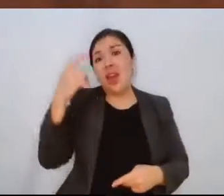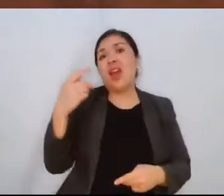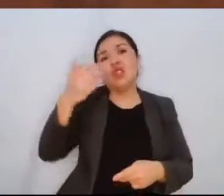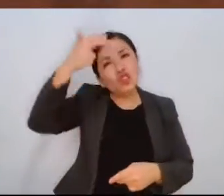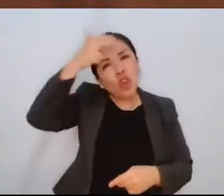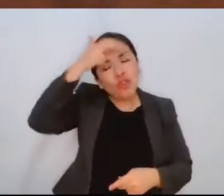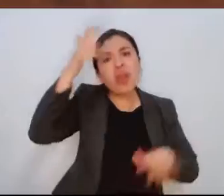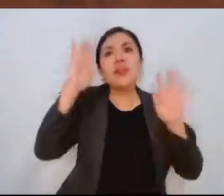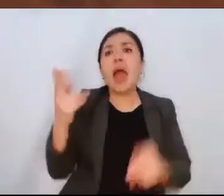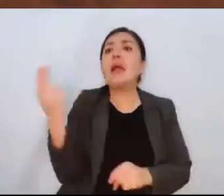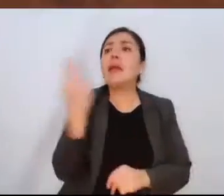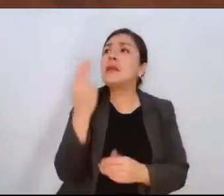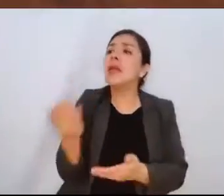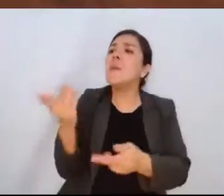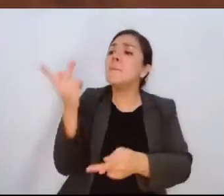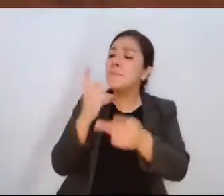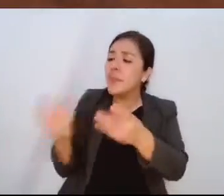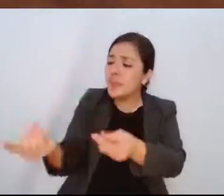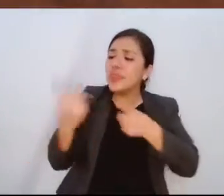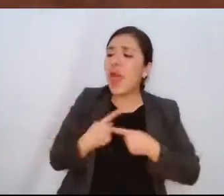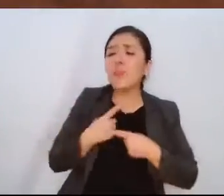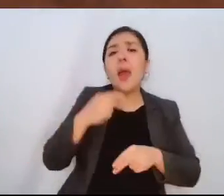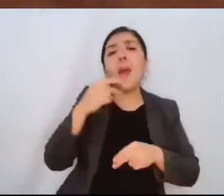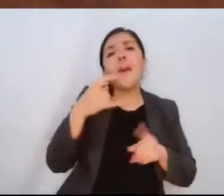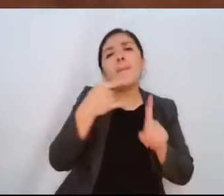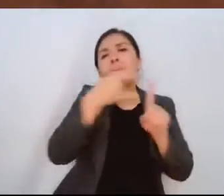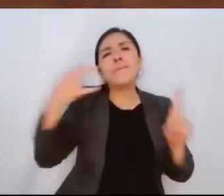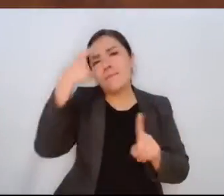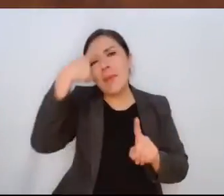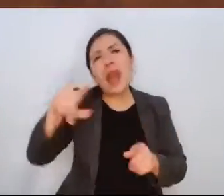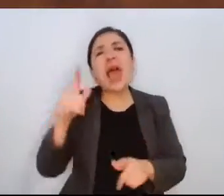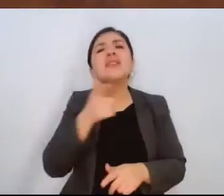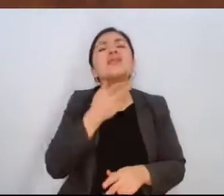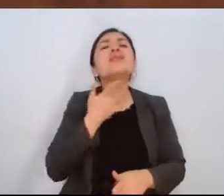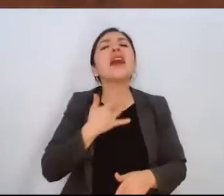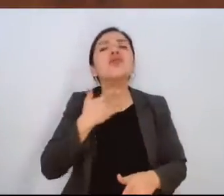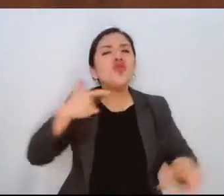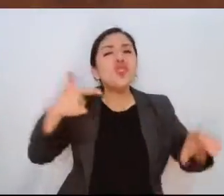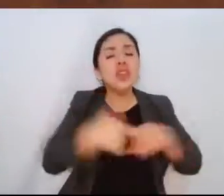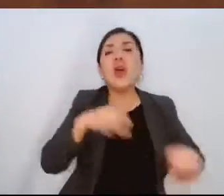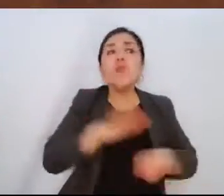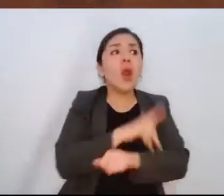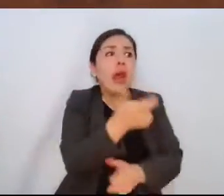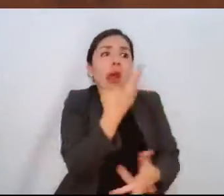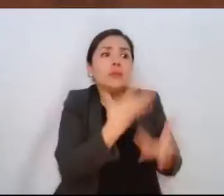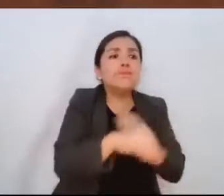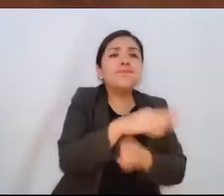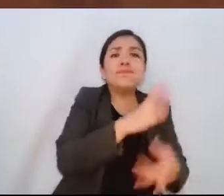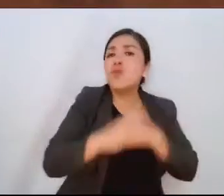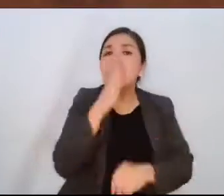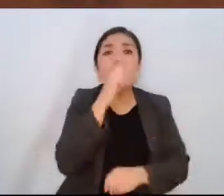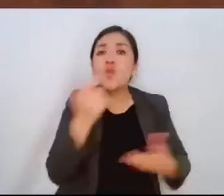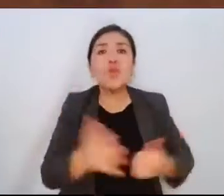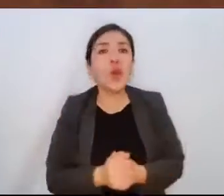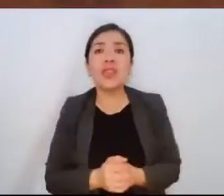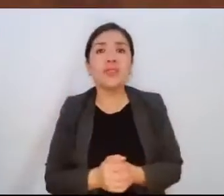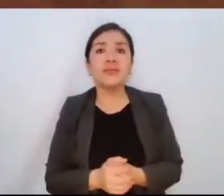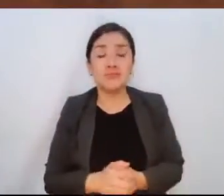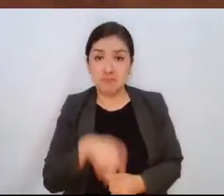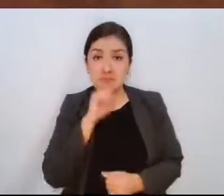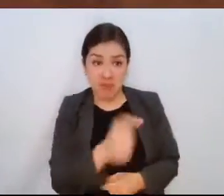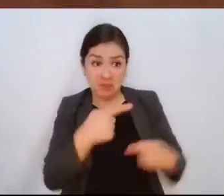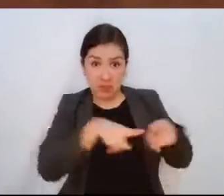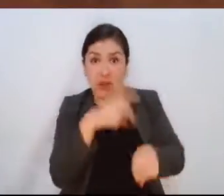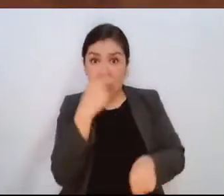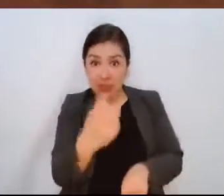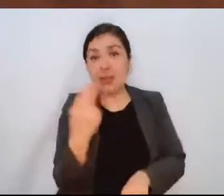gasolina, porque es insuficiente que puedan ellos mantener también sus unidades. Y entonces, en razón a eso, tendríamos que